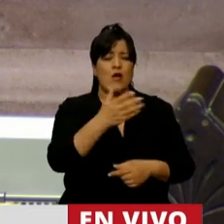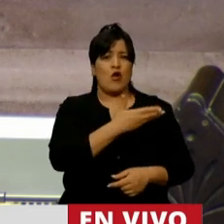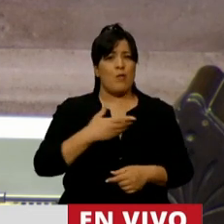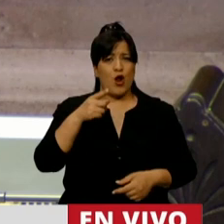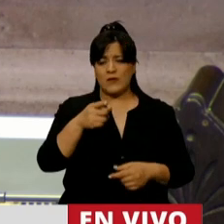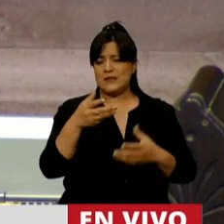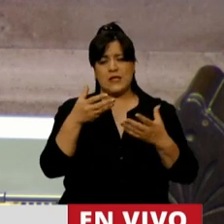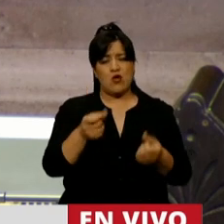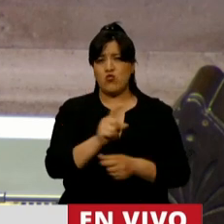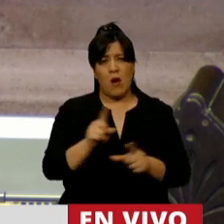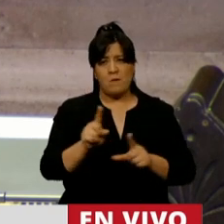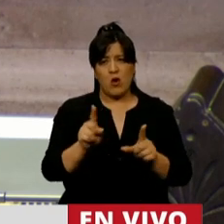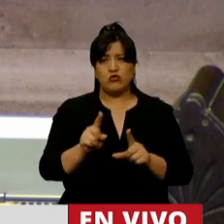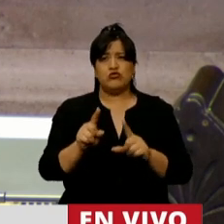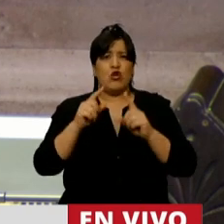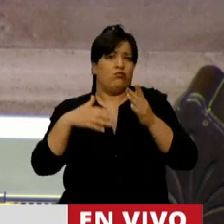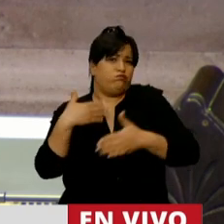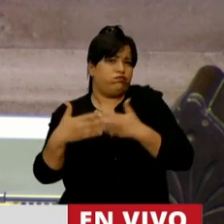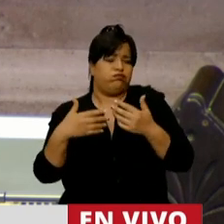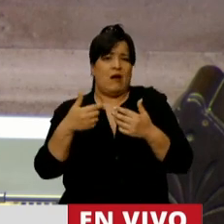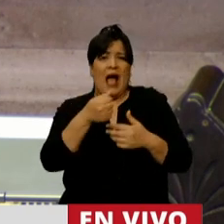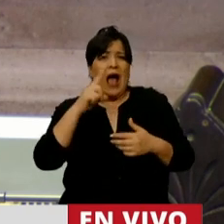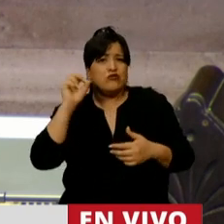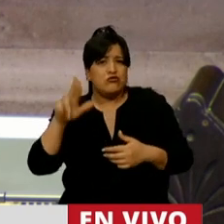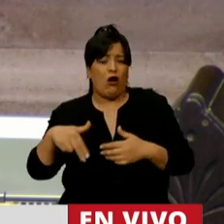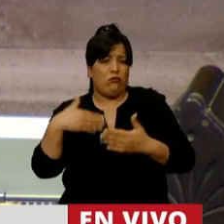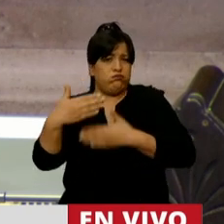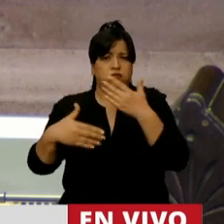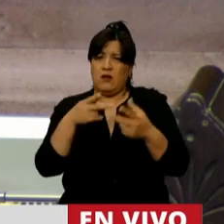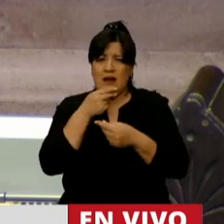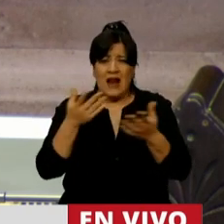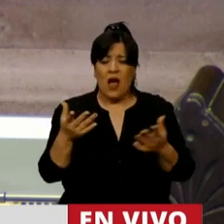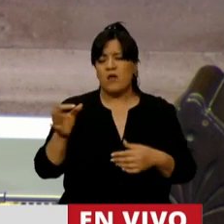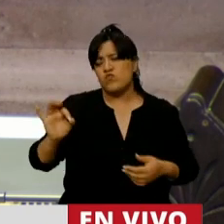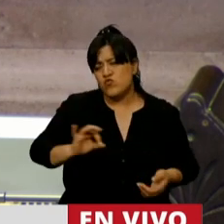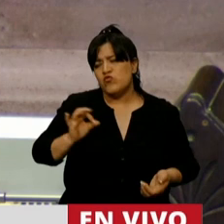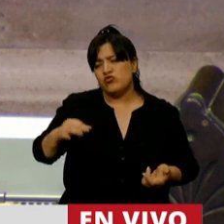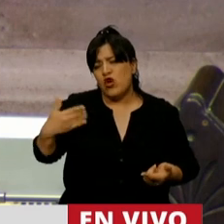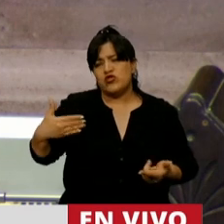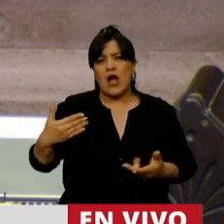acompaña ni impulsa con hechos. Durante todo este año escuchamos